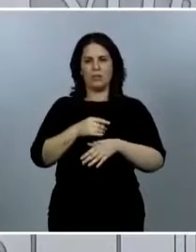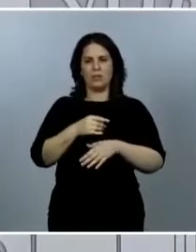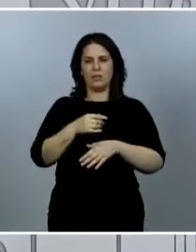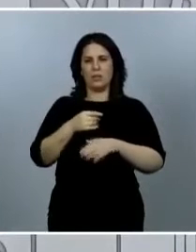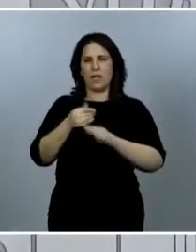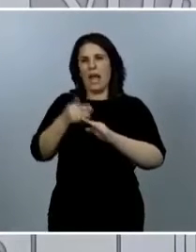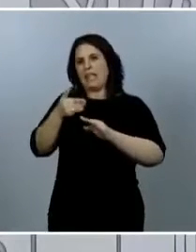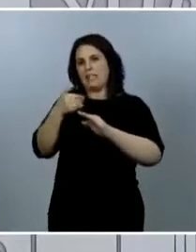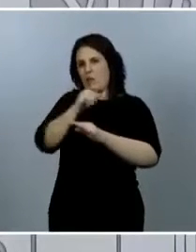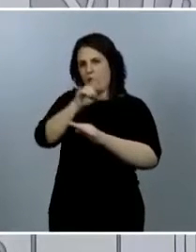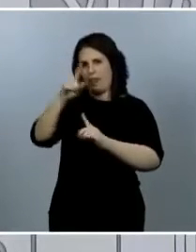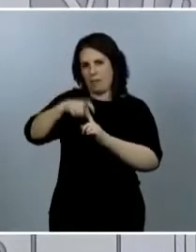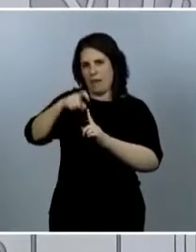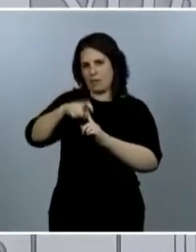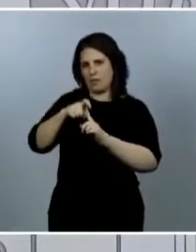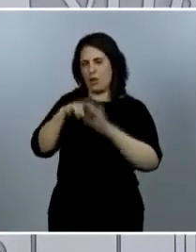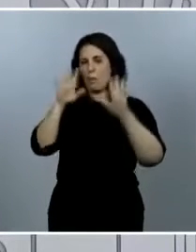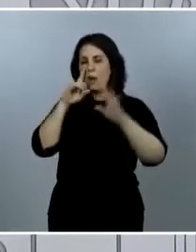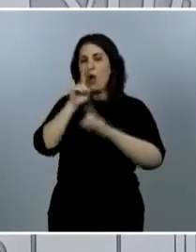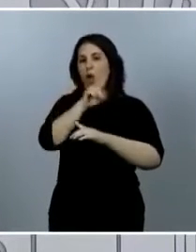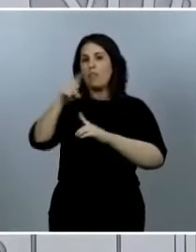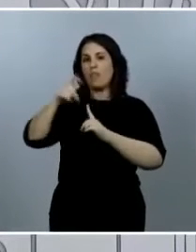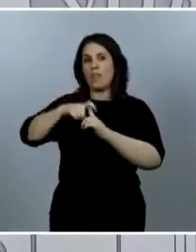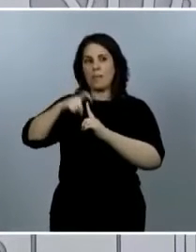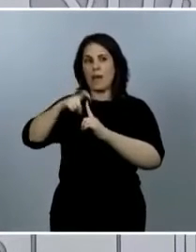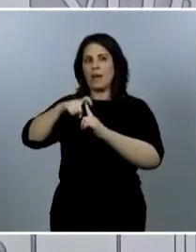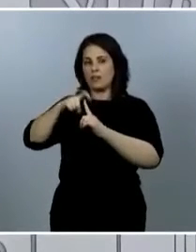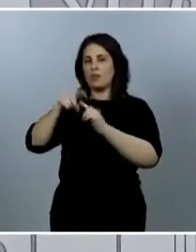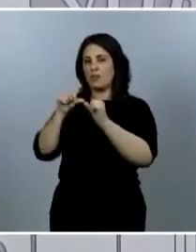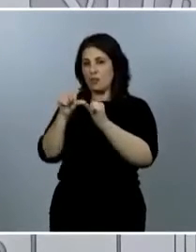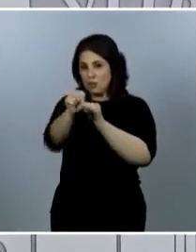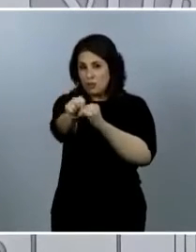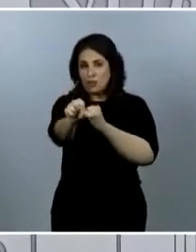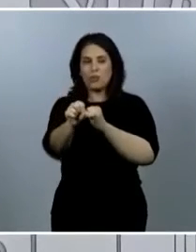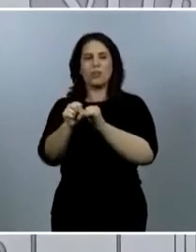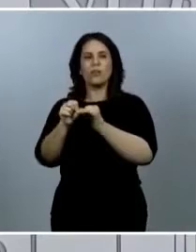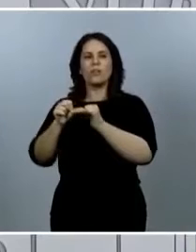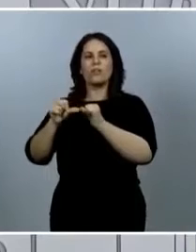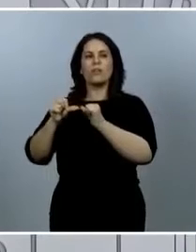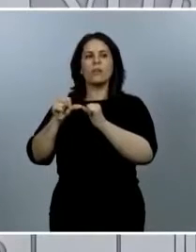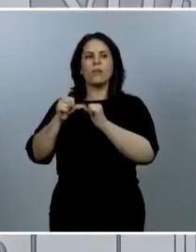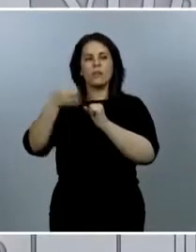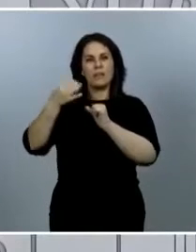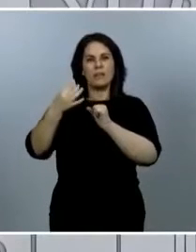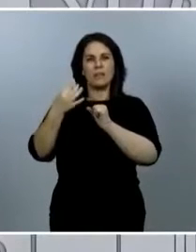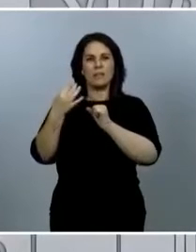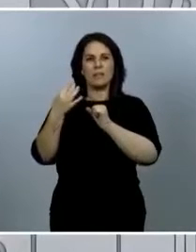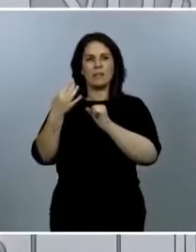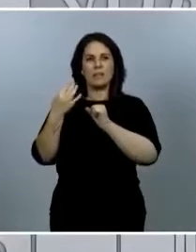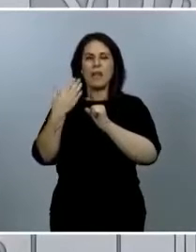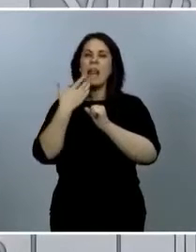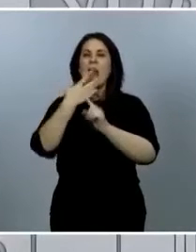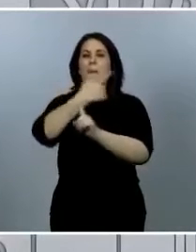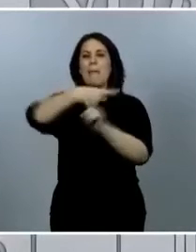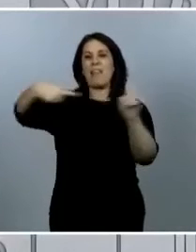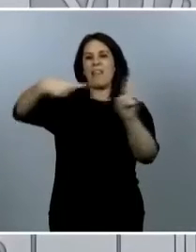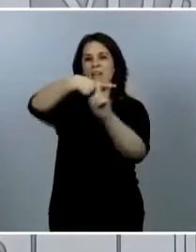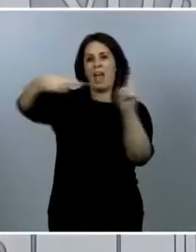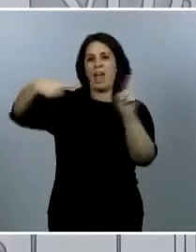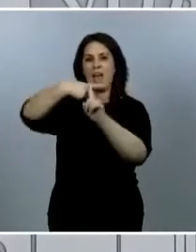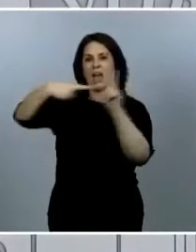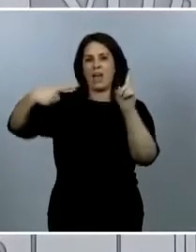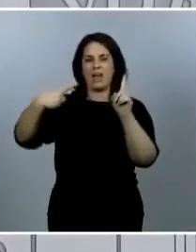Sin embargo, desde el día 11 de mayo, los casos notificados desde esa fecha, su edad media es casi 10 años menos. 54